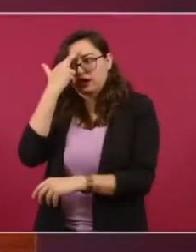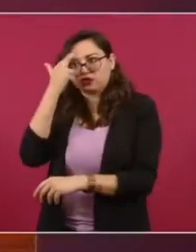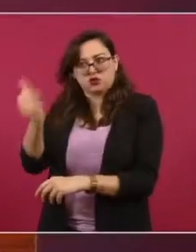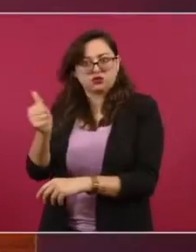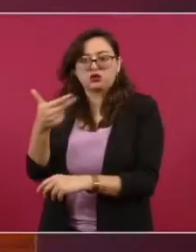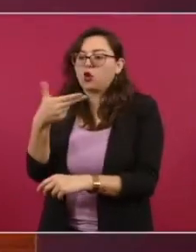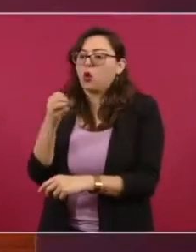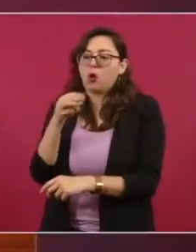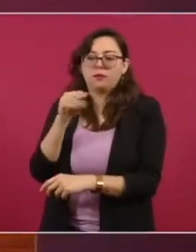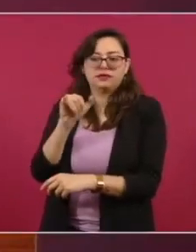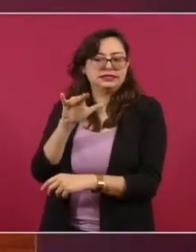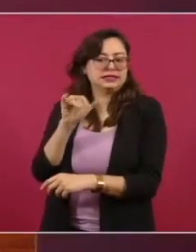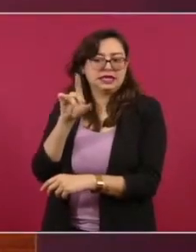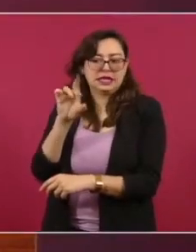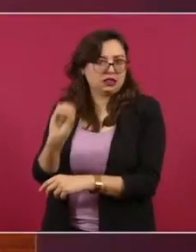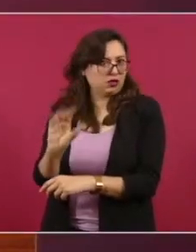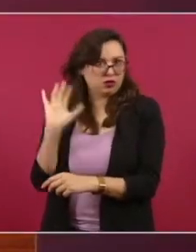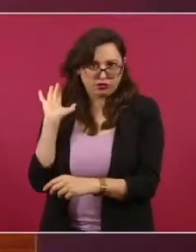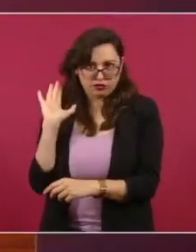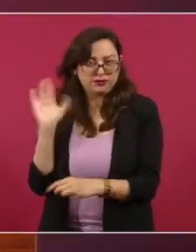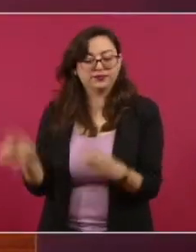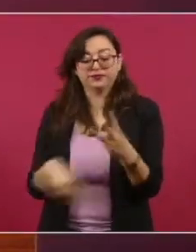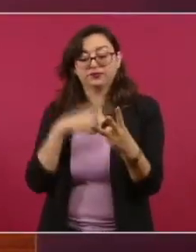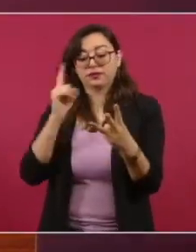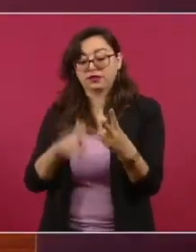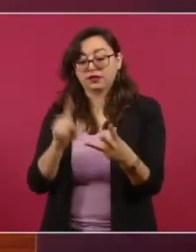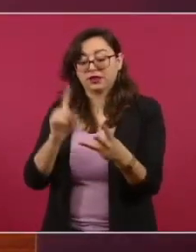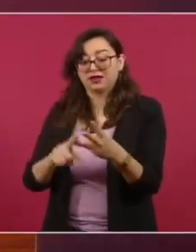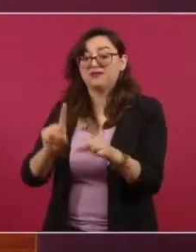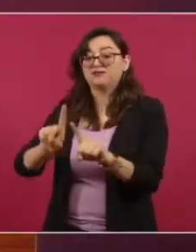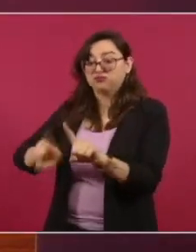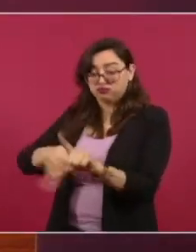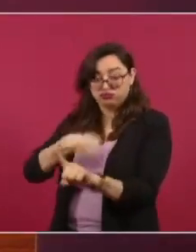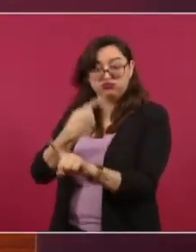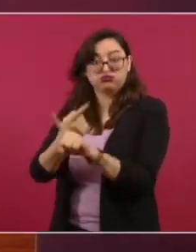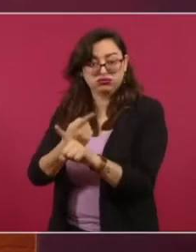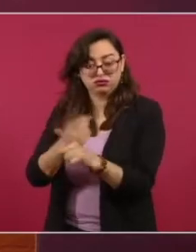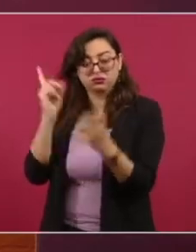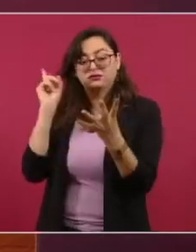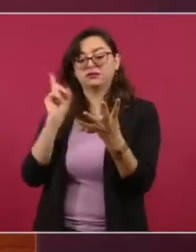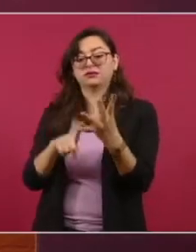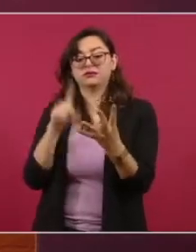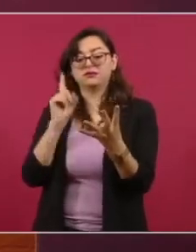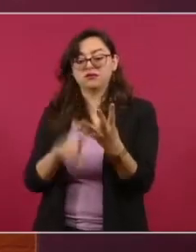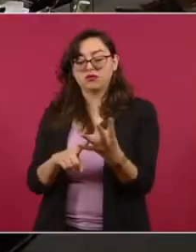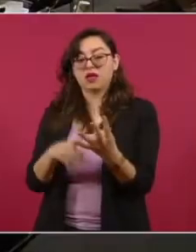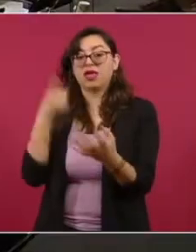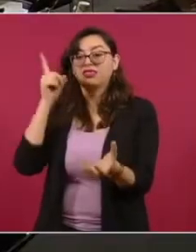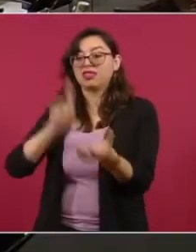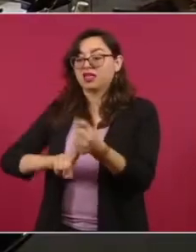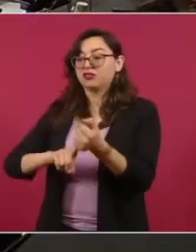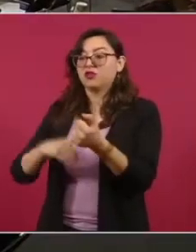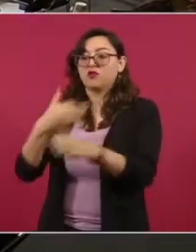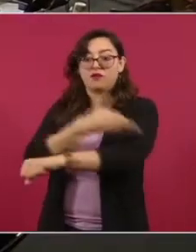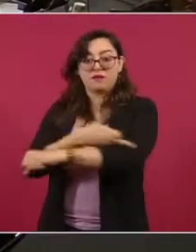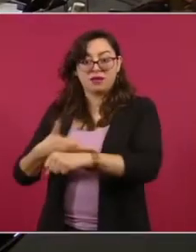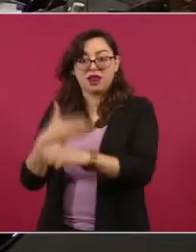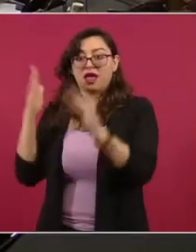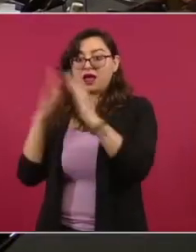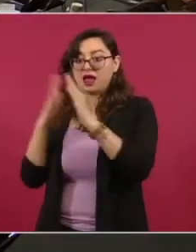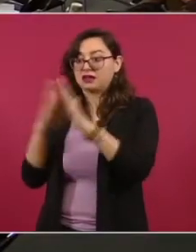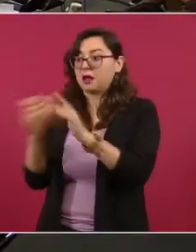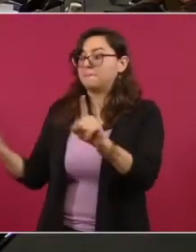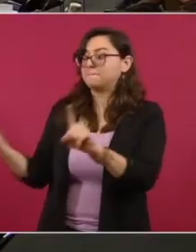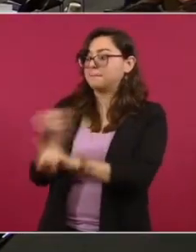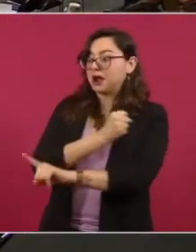cuatro, la violencia familiar. O sea, nosotros les damos especial atención a los delitos, digamos, de la violencia